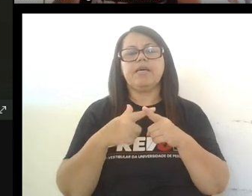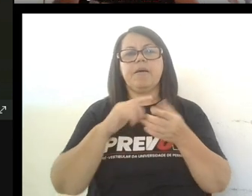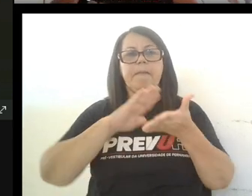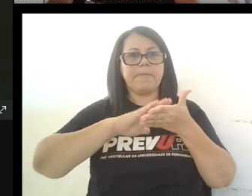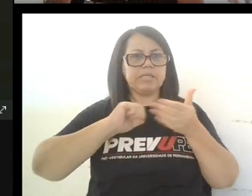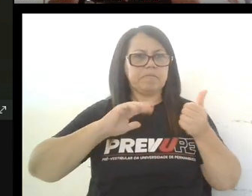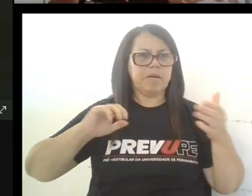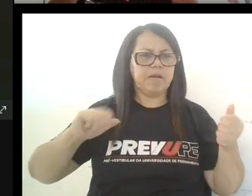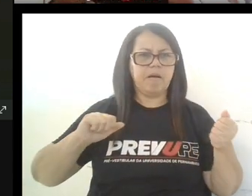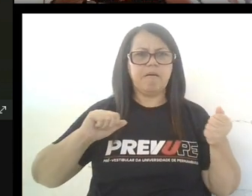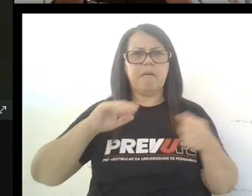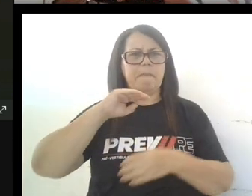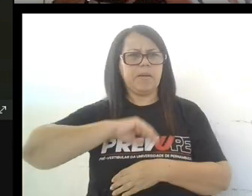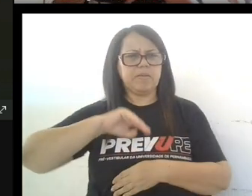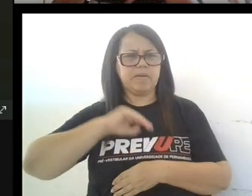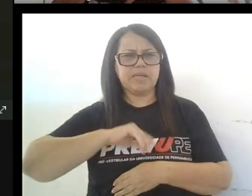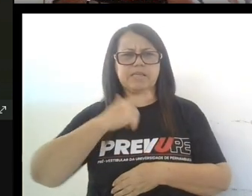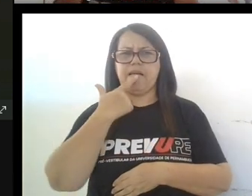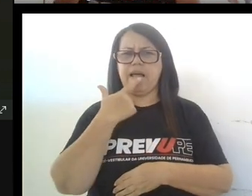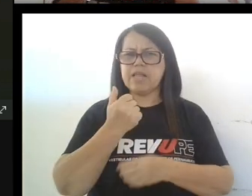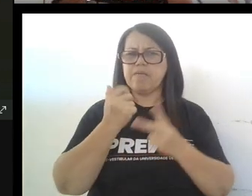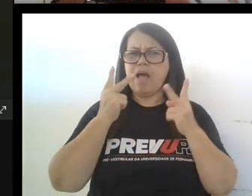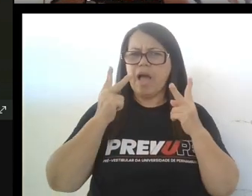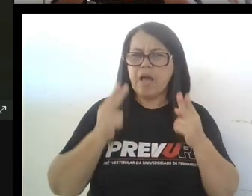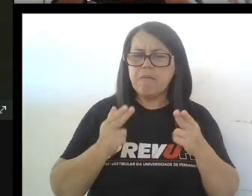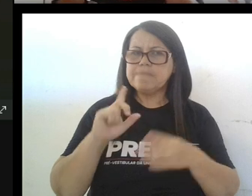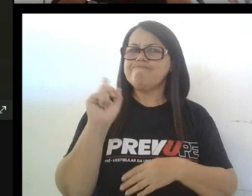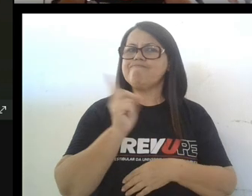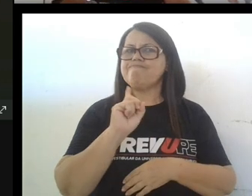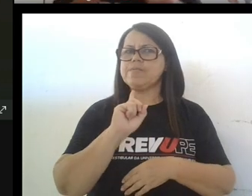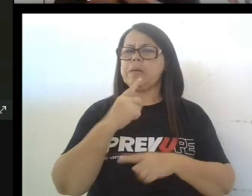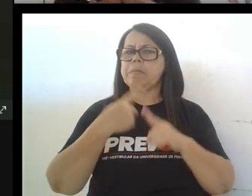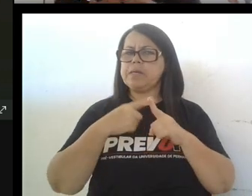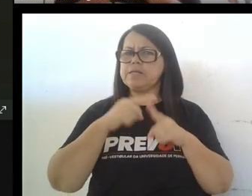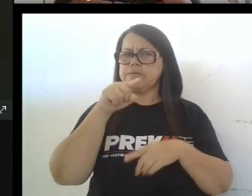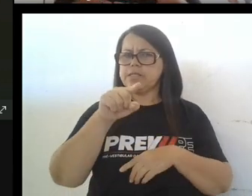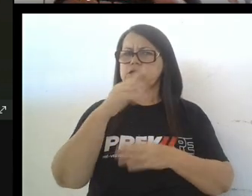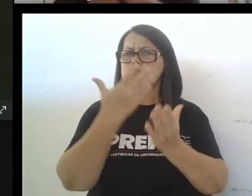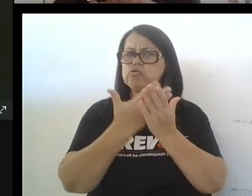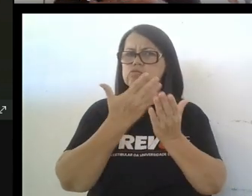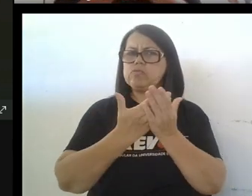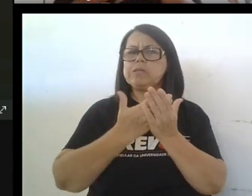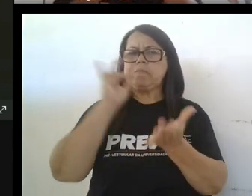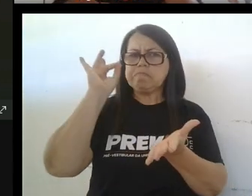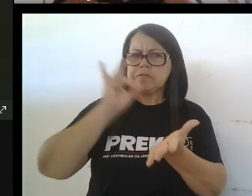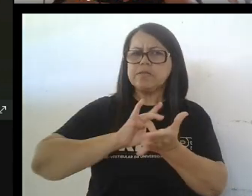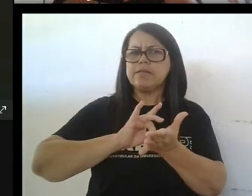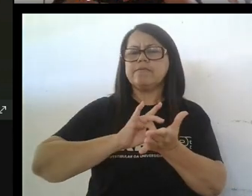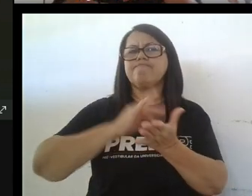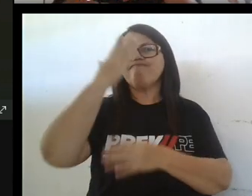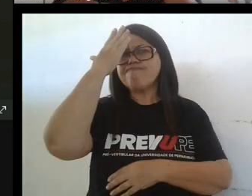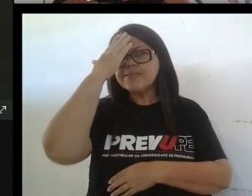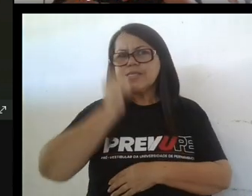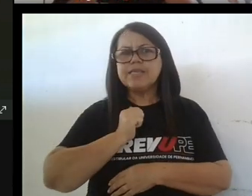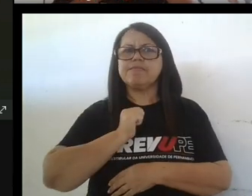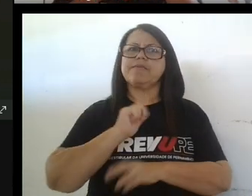son iguales son idiomas iguales y para quien estudia con seriedad sabe que eso no es verdad